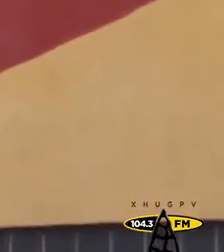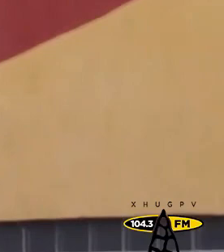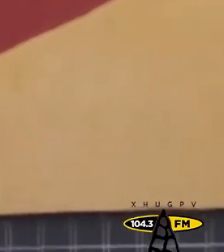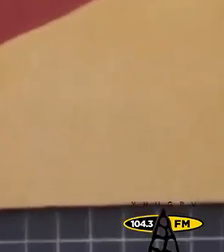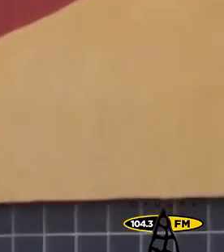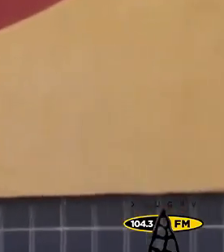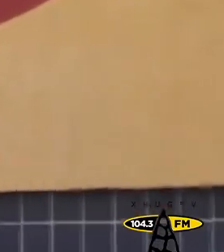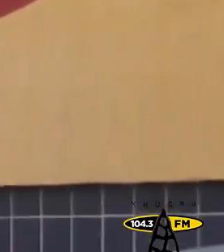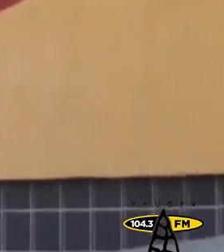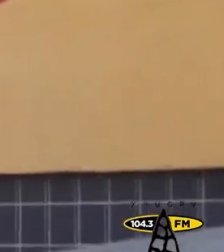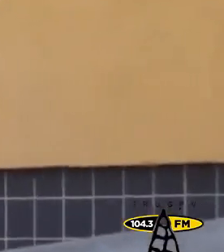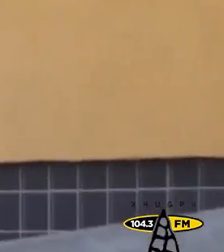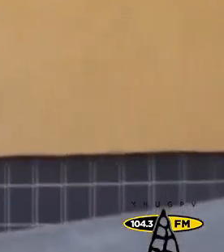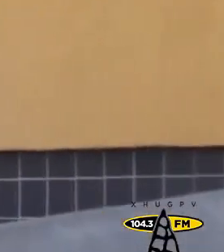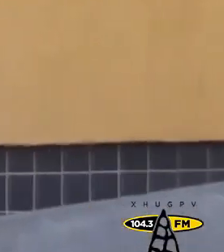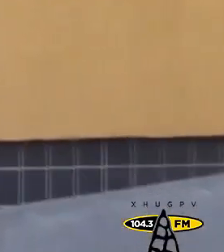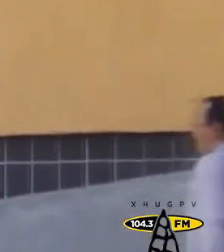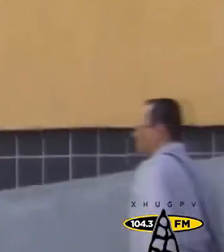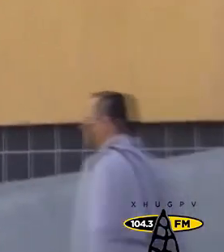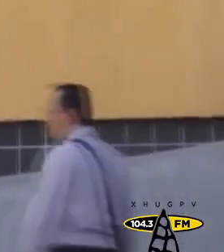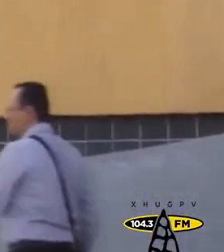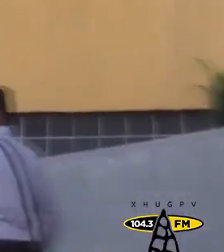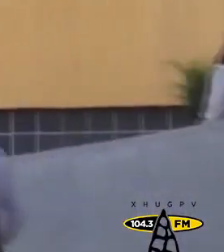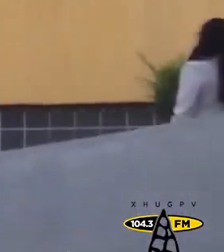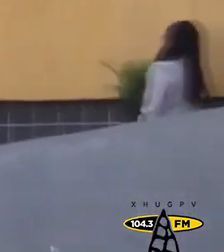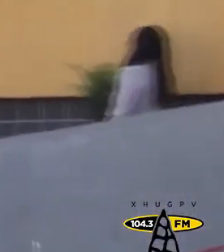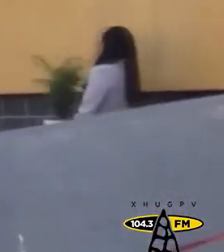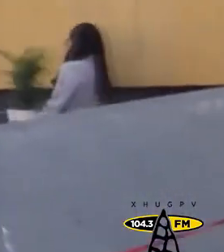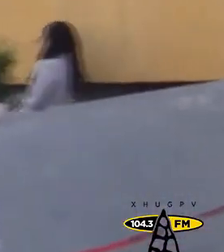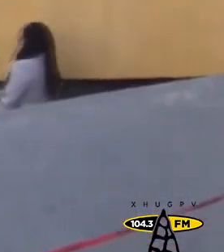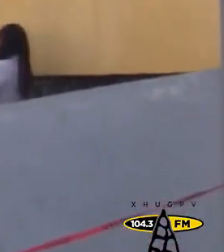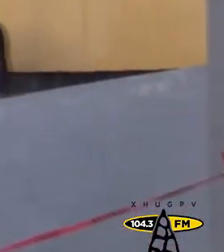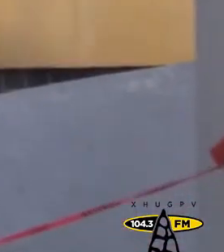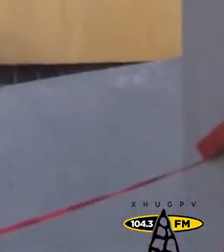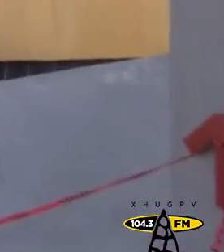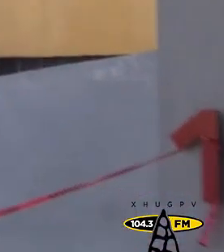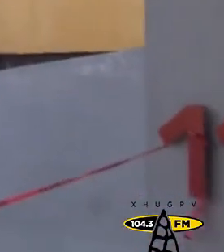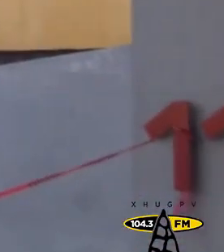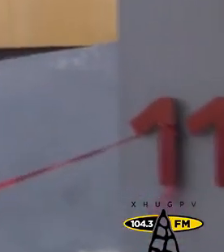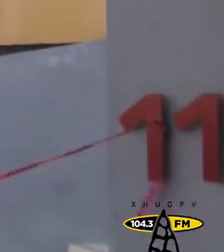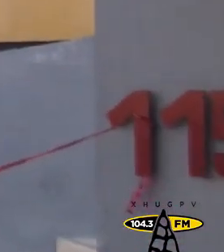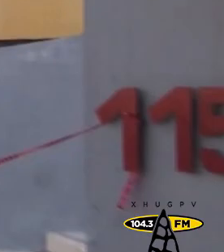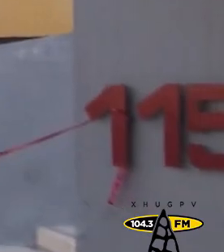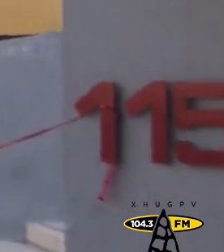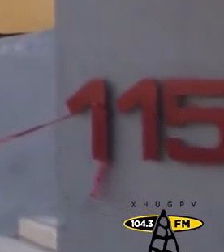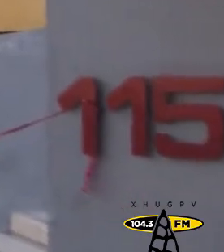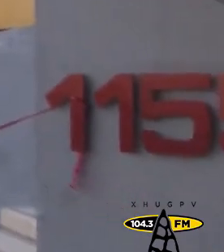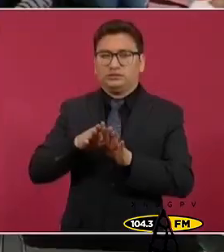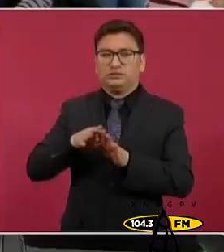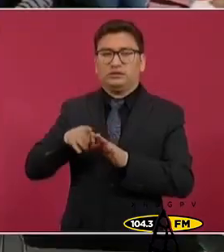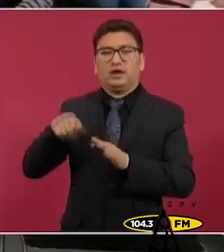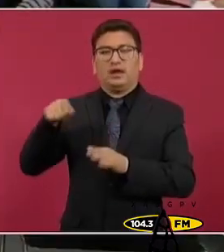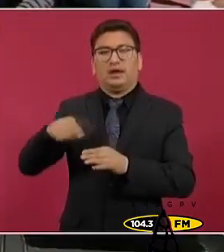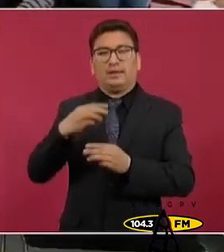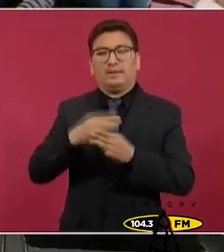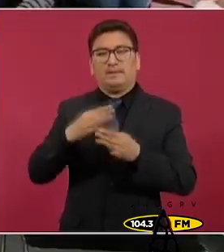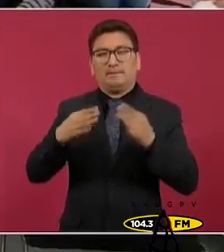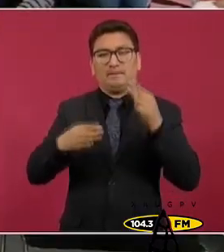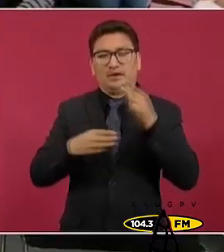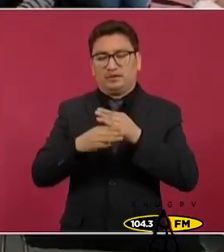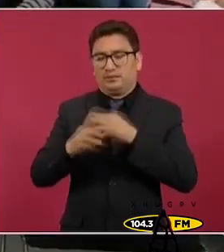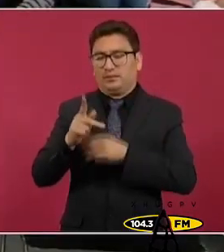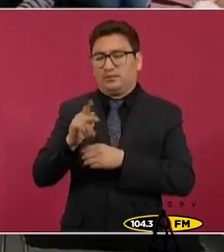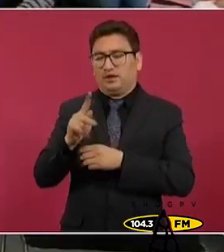decisiones en el pasado de invertir en empresas quebradas o de alto riesgo, como Avengoa y Transportes Marítimos,